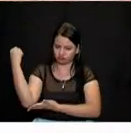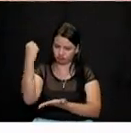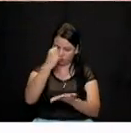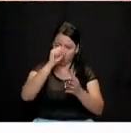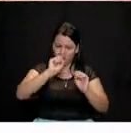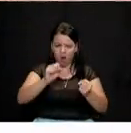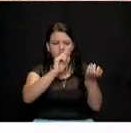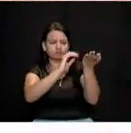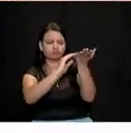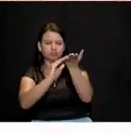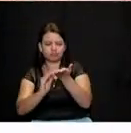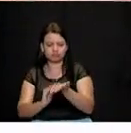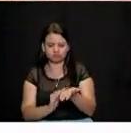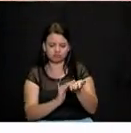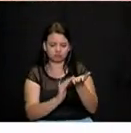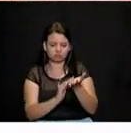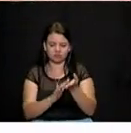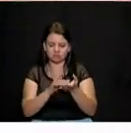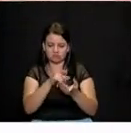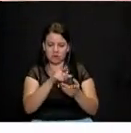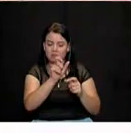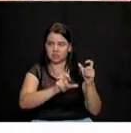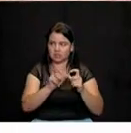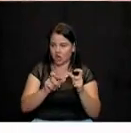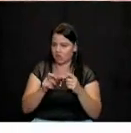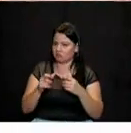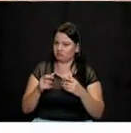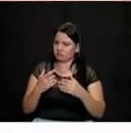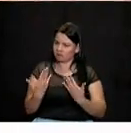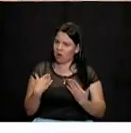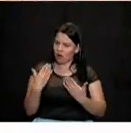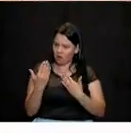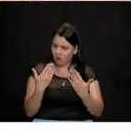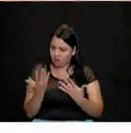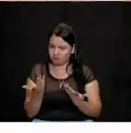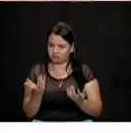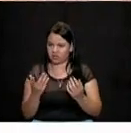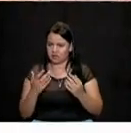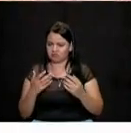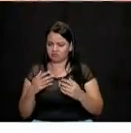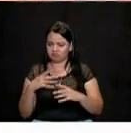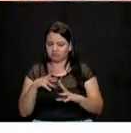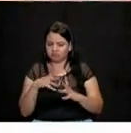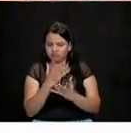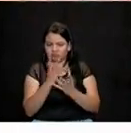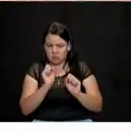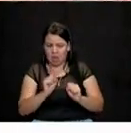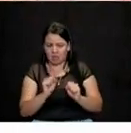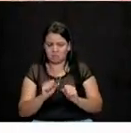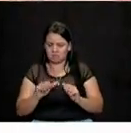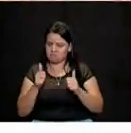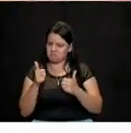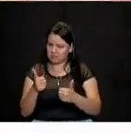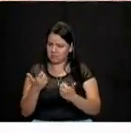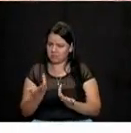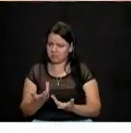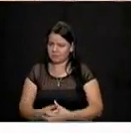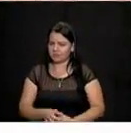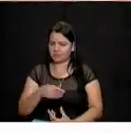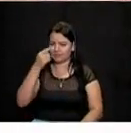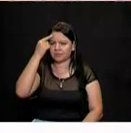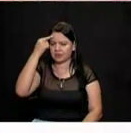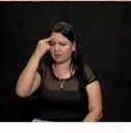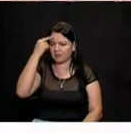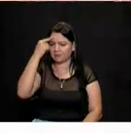condiciones para los presos. Yo considero que una de las formas